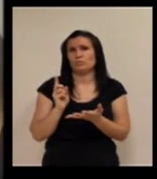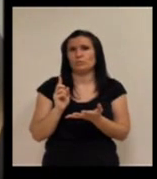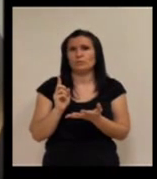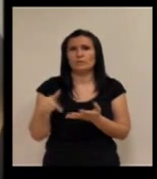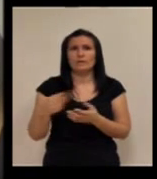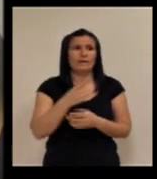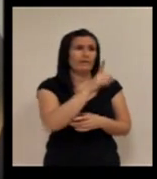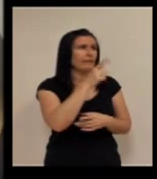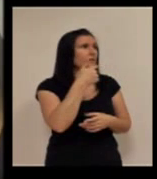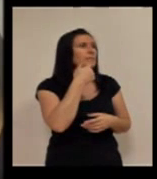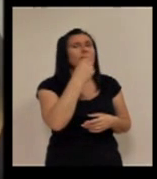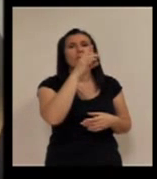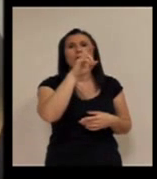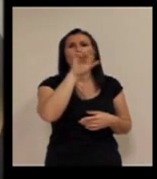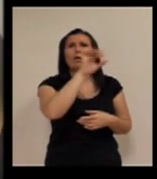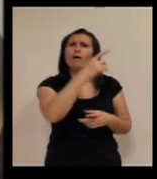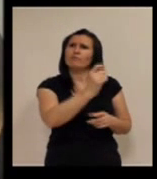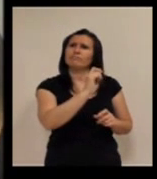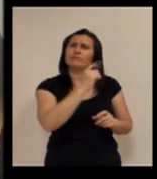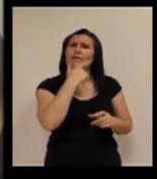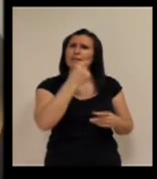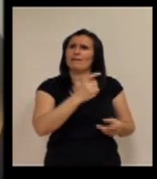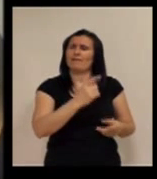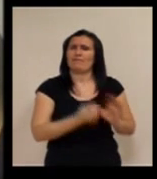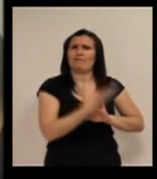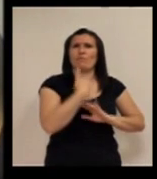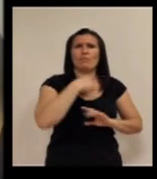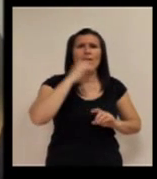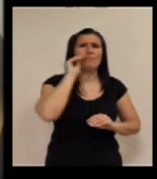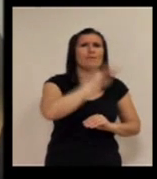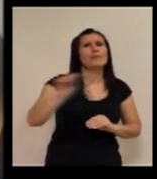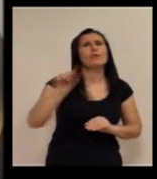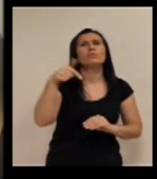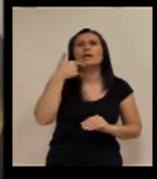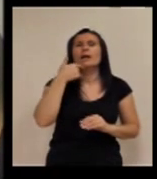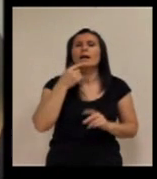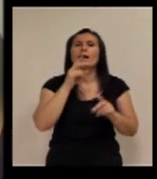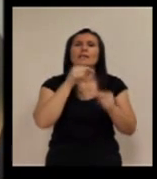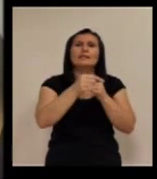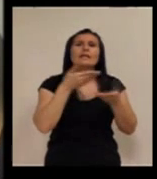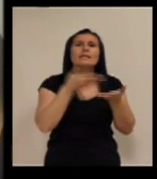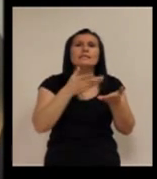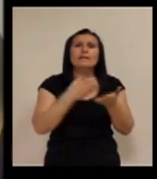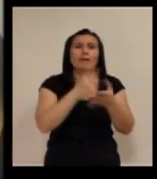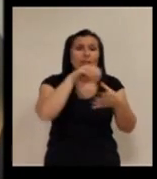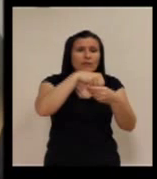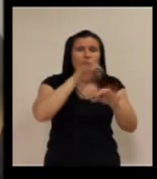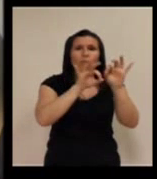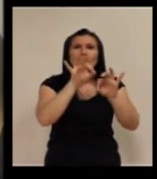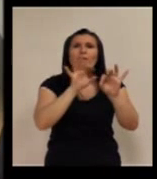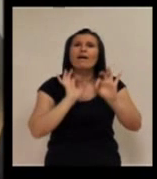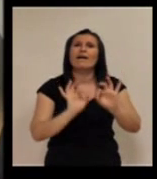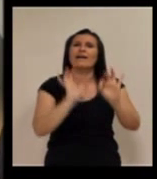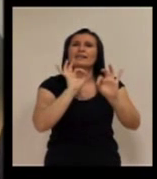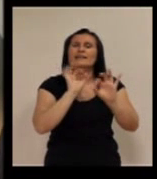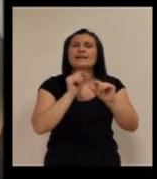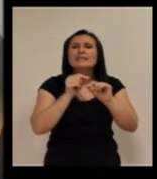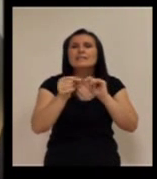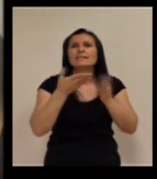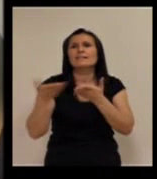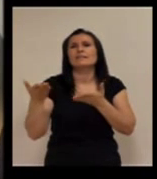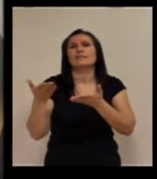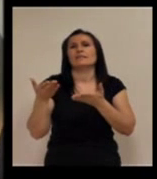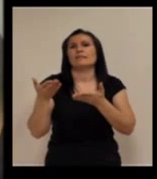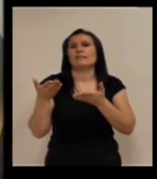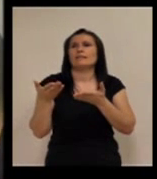Mira, me das pie a una pregunta. No todo es una ¿Qué porcentaje de la transistencia es emergencia? Porque por lo que he ido leyendo, hay una parte